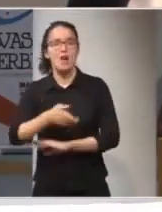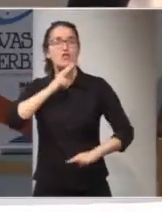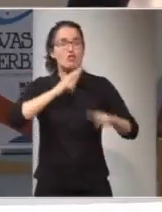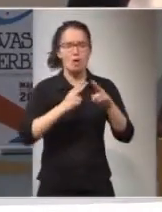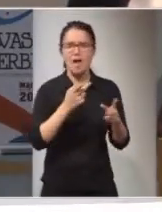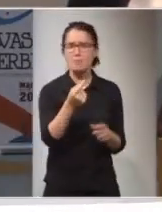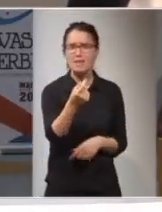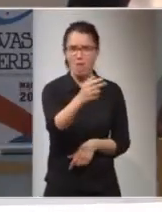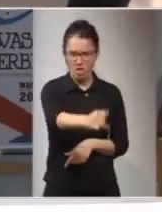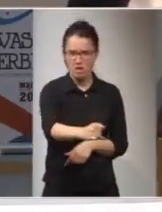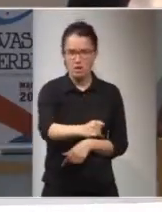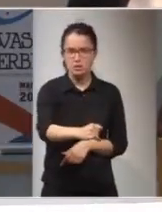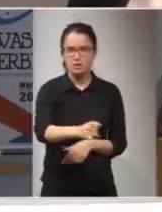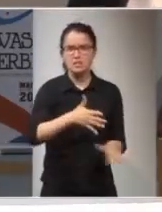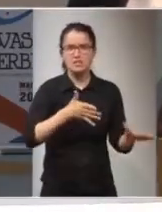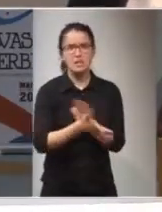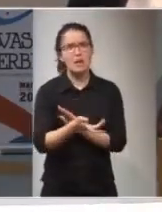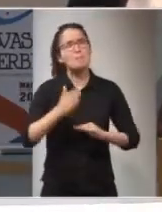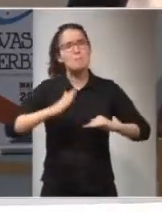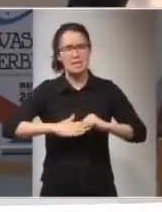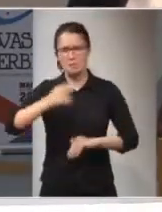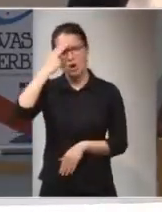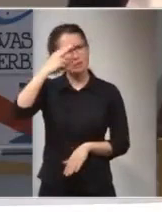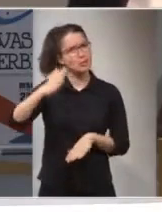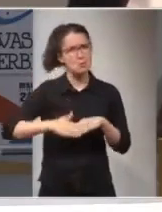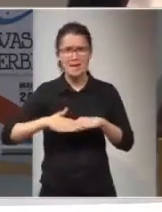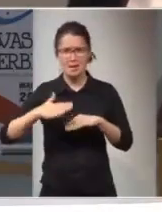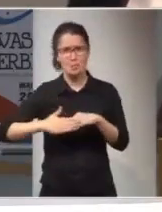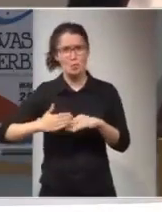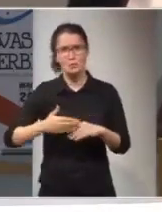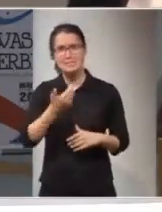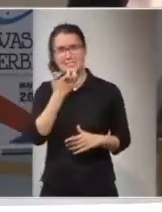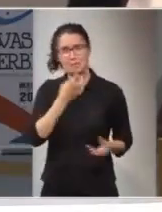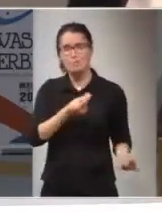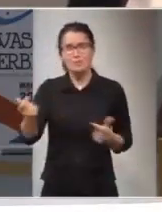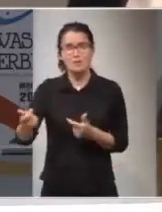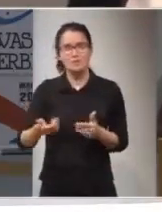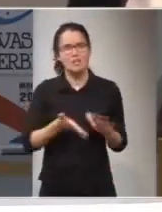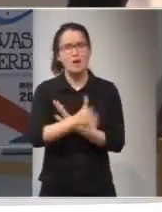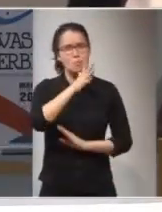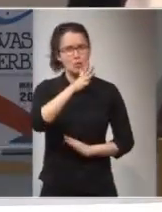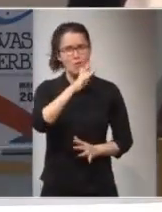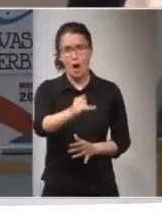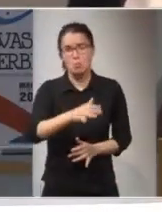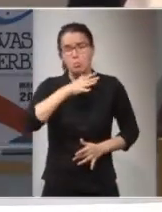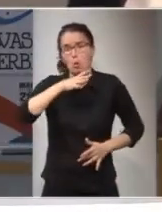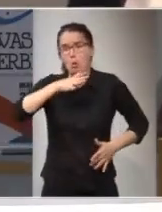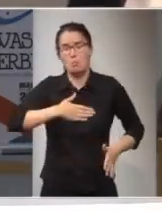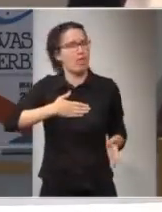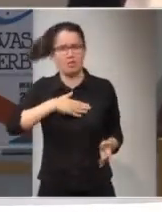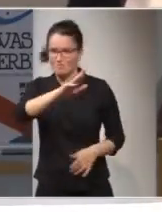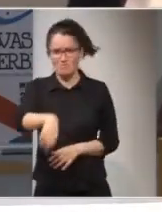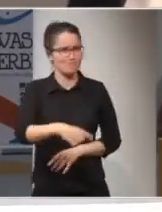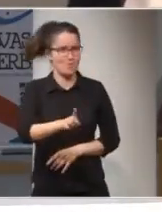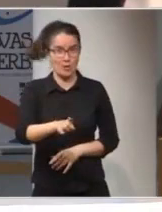apellido, por lo tanto un poco de respeto porque si salimos es por una causa, no solamente por placer,